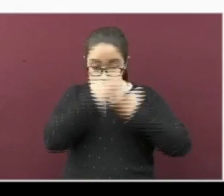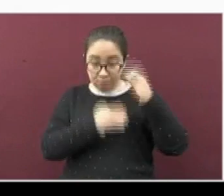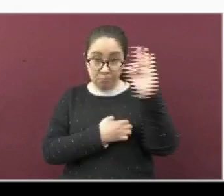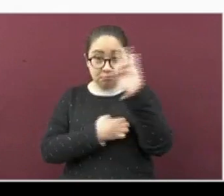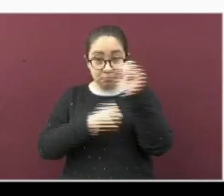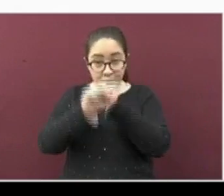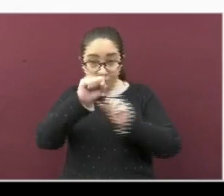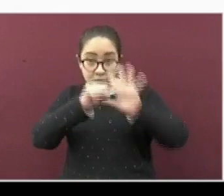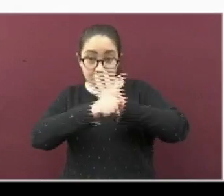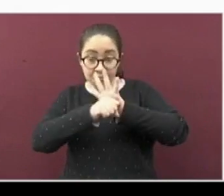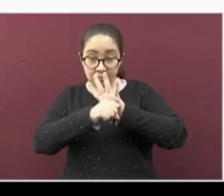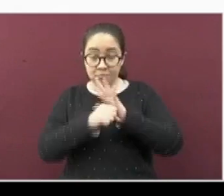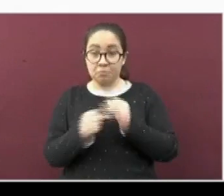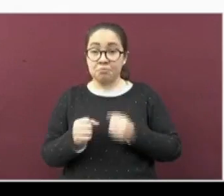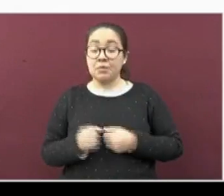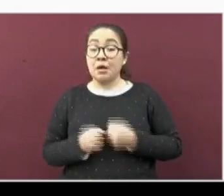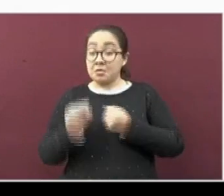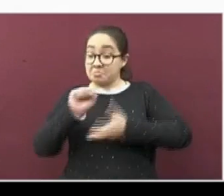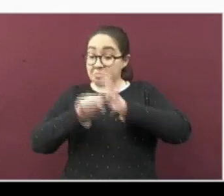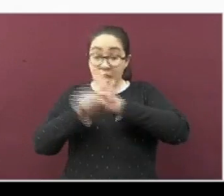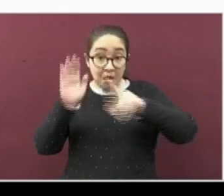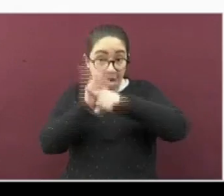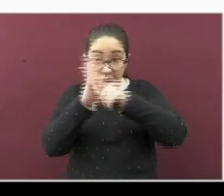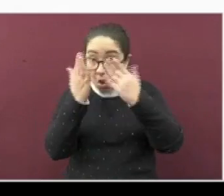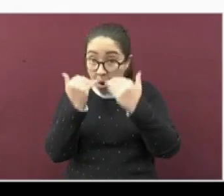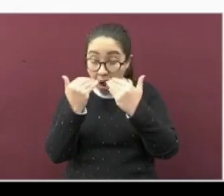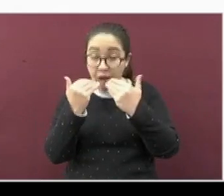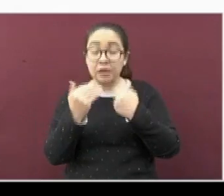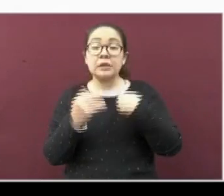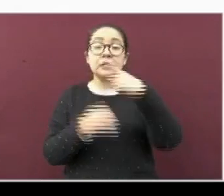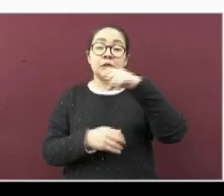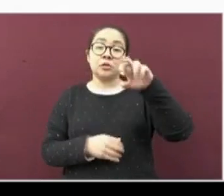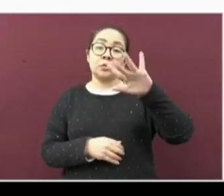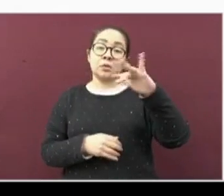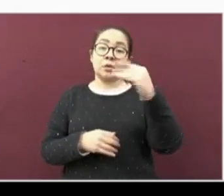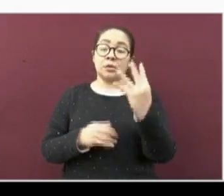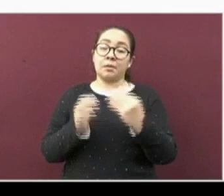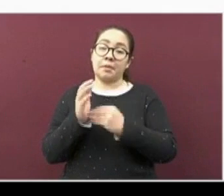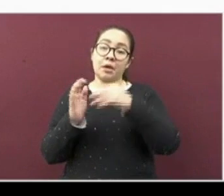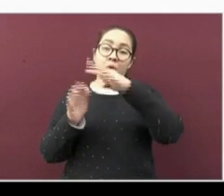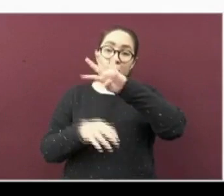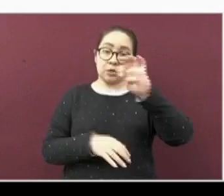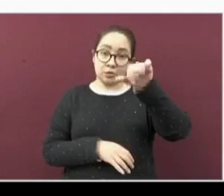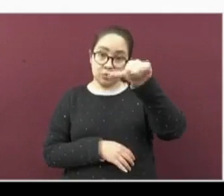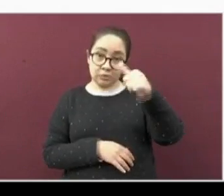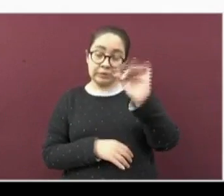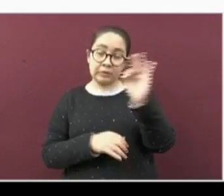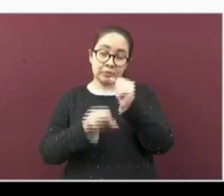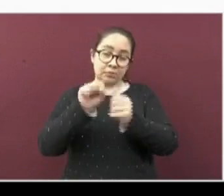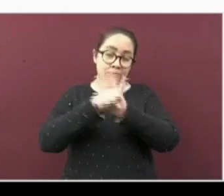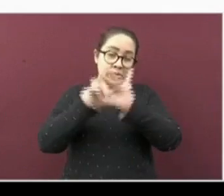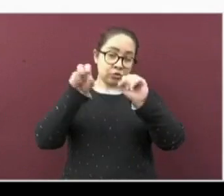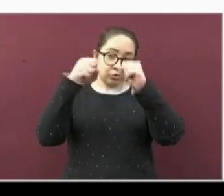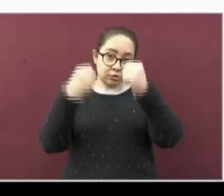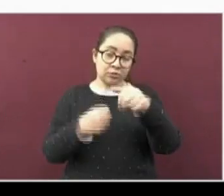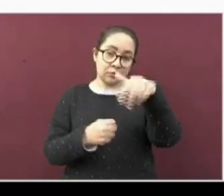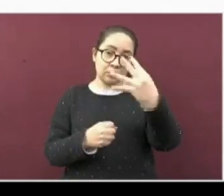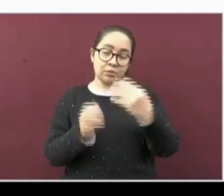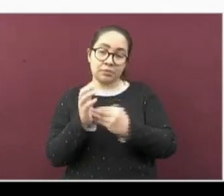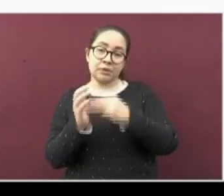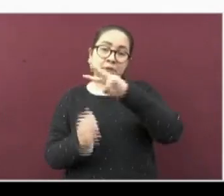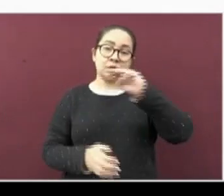-19, negativos 158 mil 411, sospechosos 14 mil 301,